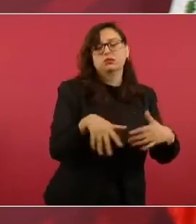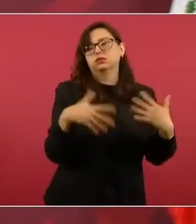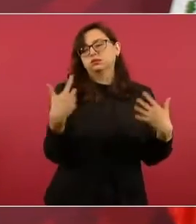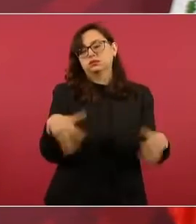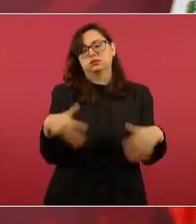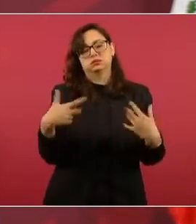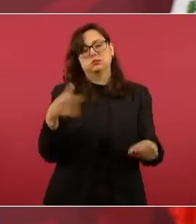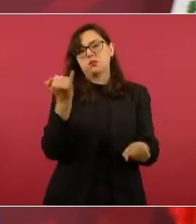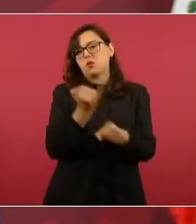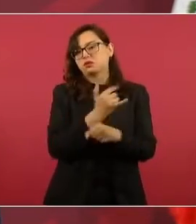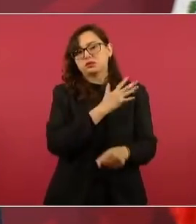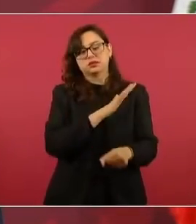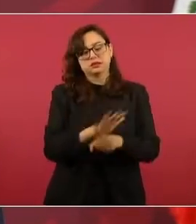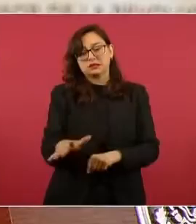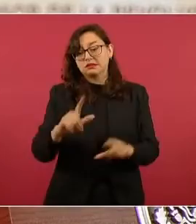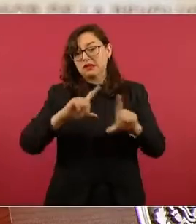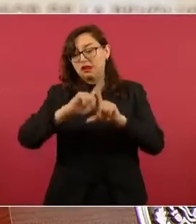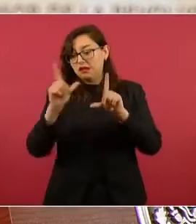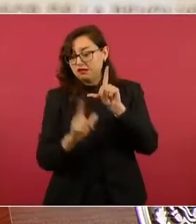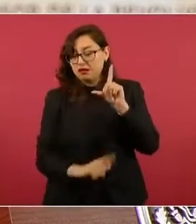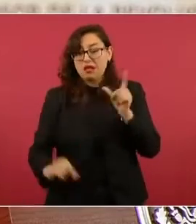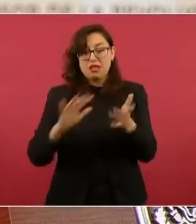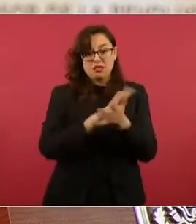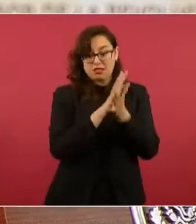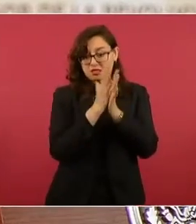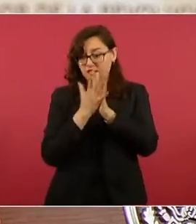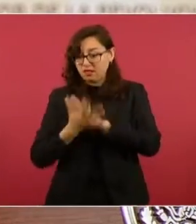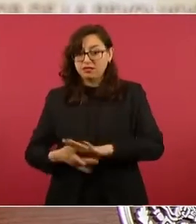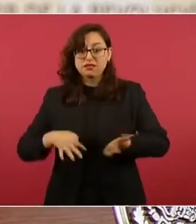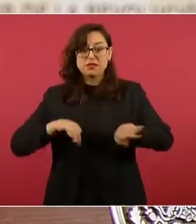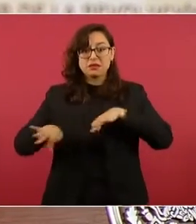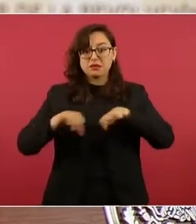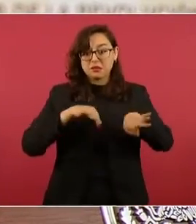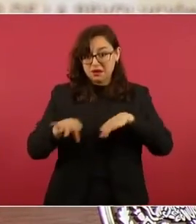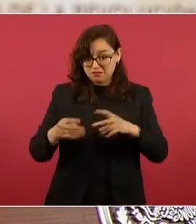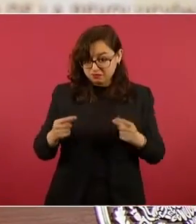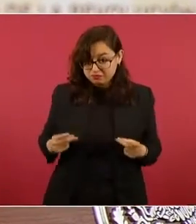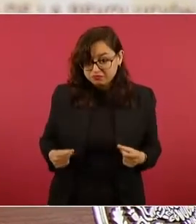convirtiendo en realidad.